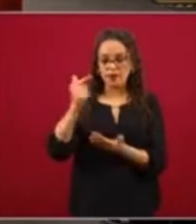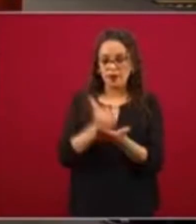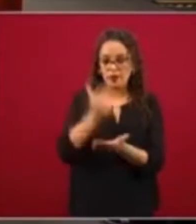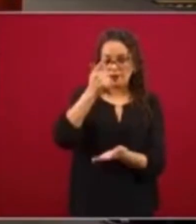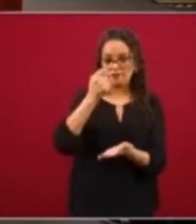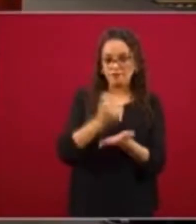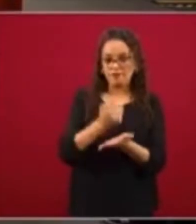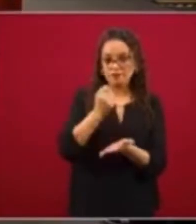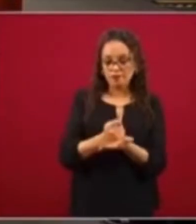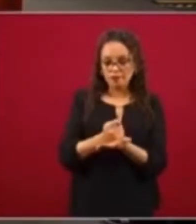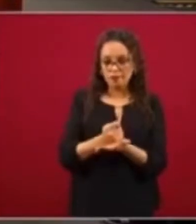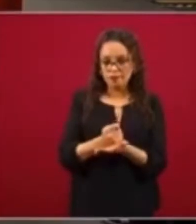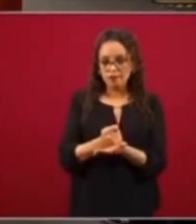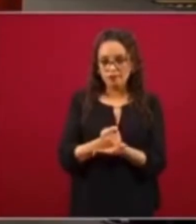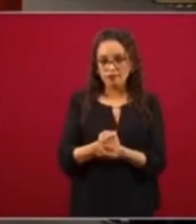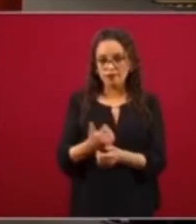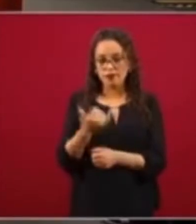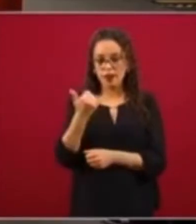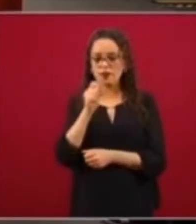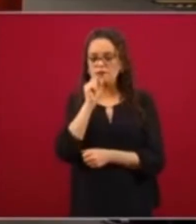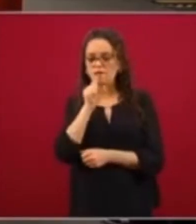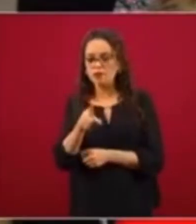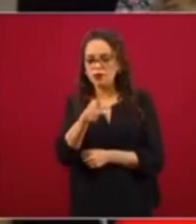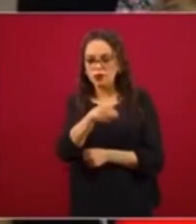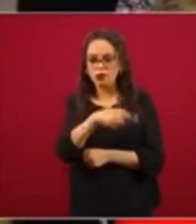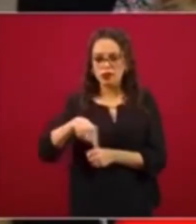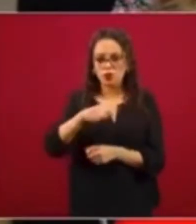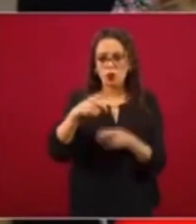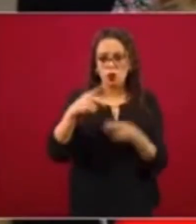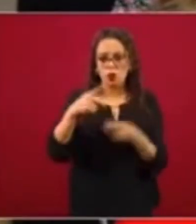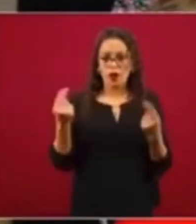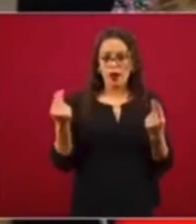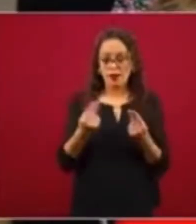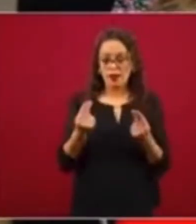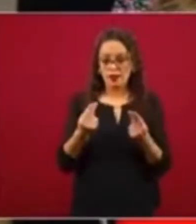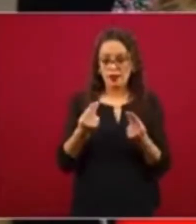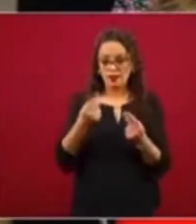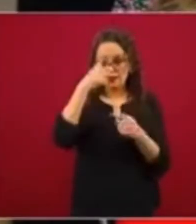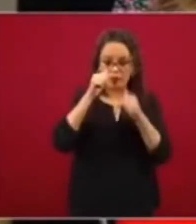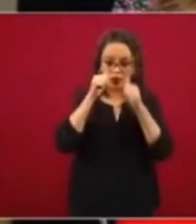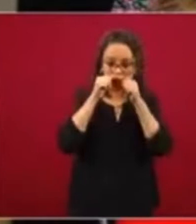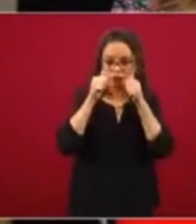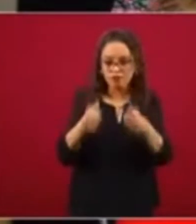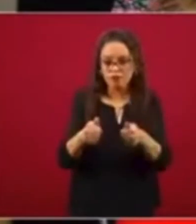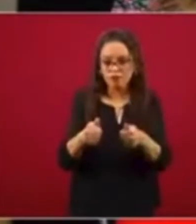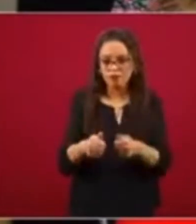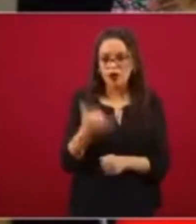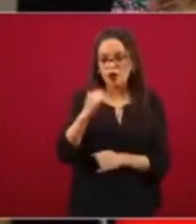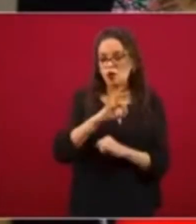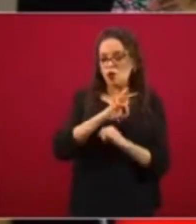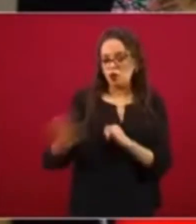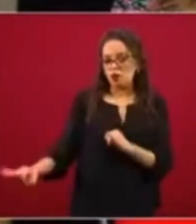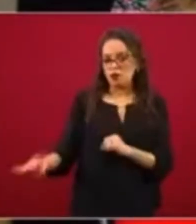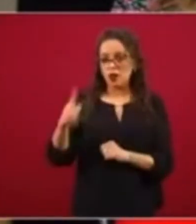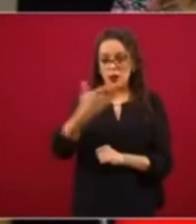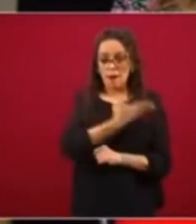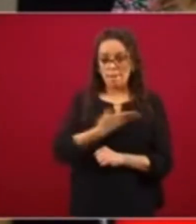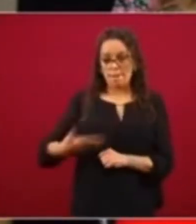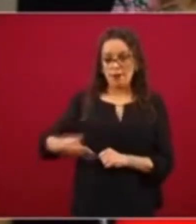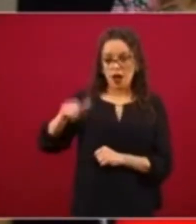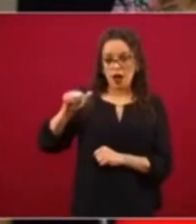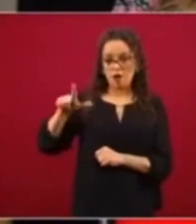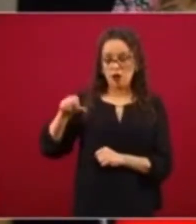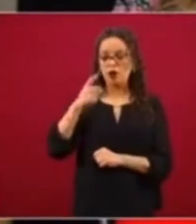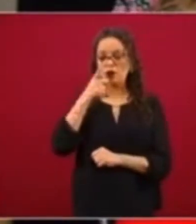y el personal que es necesario. Y ya nada más, por último, el presidente habló de 10 mil